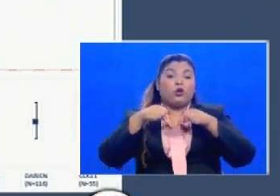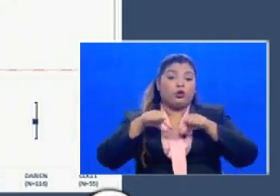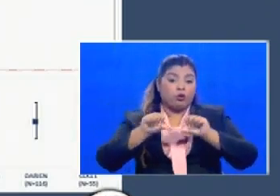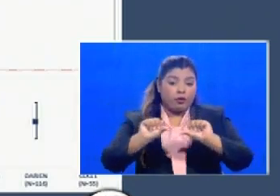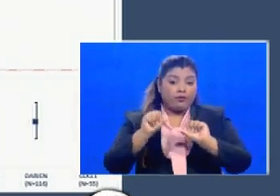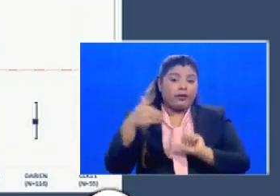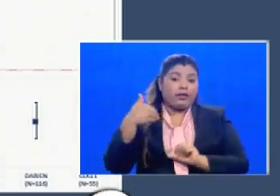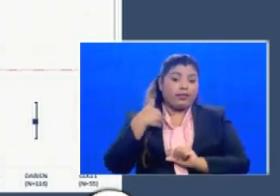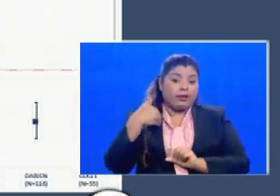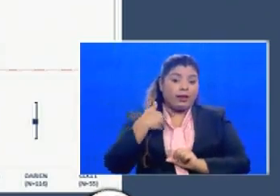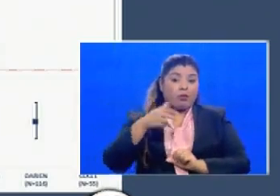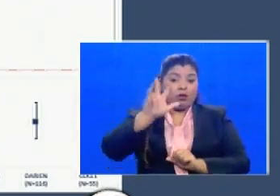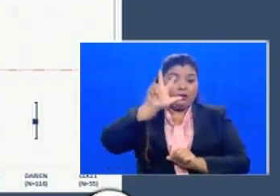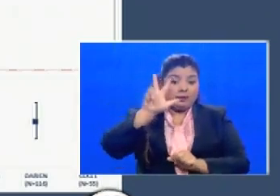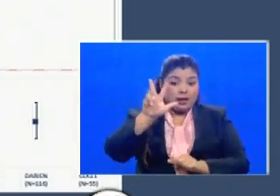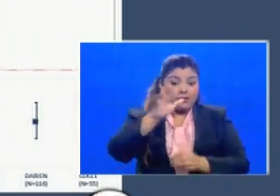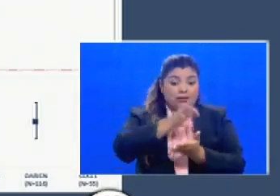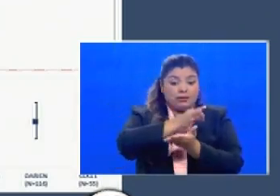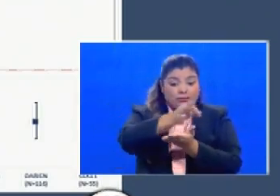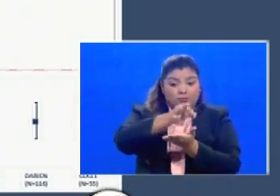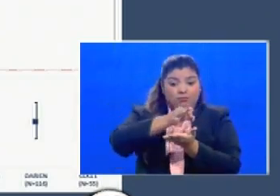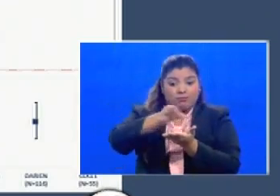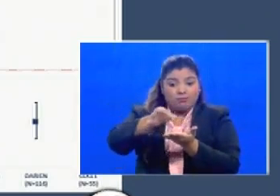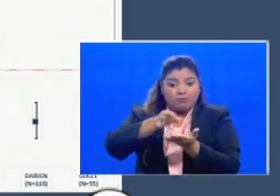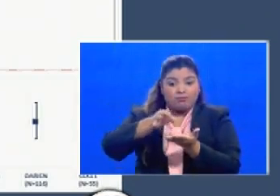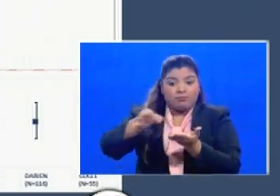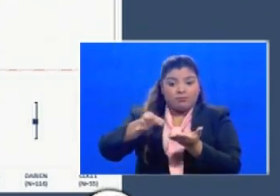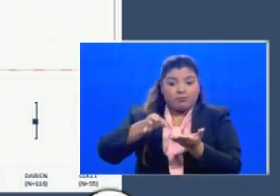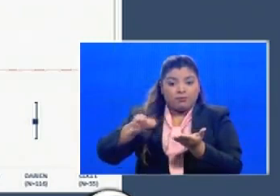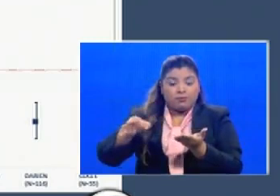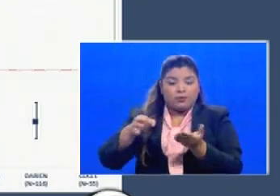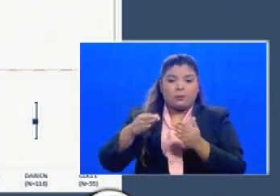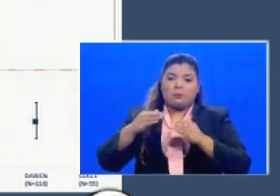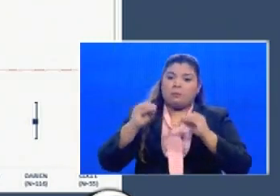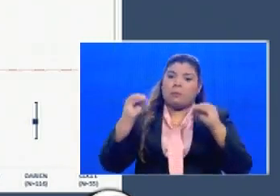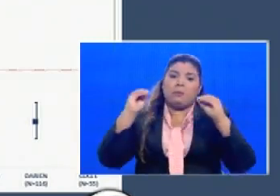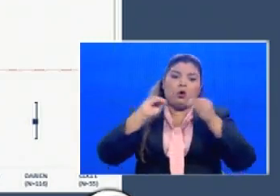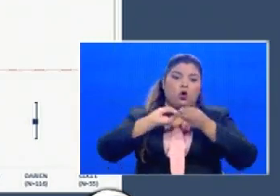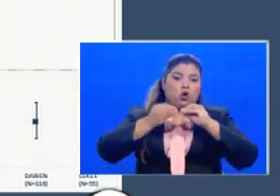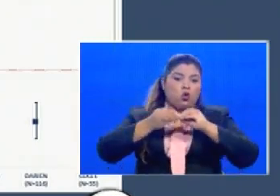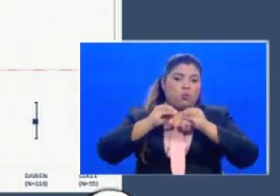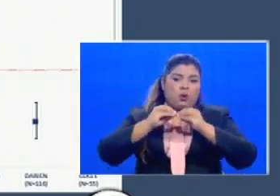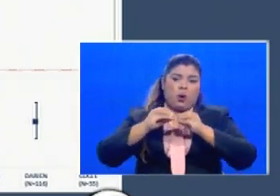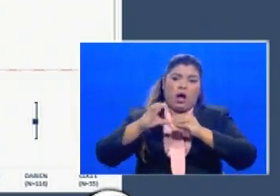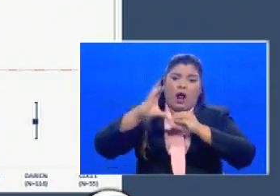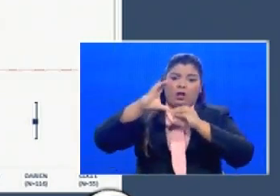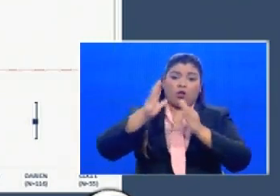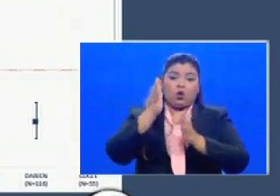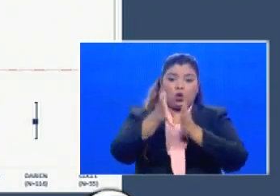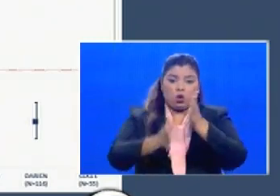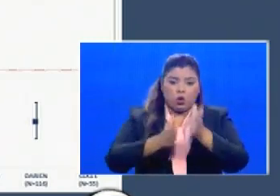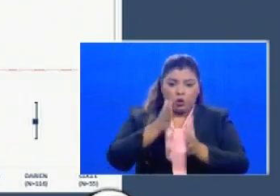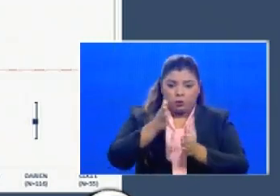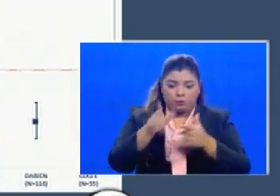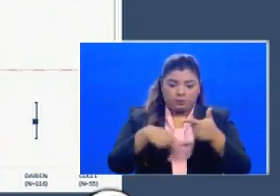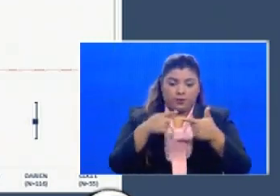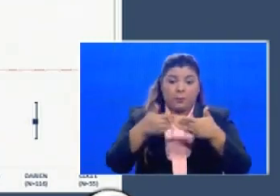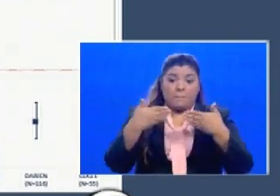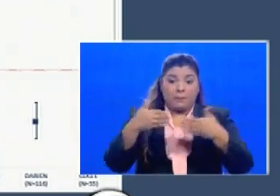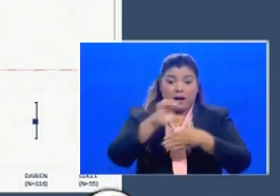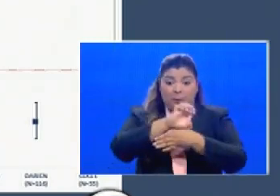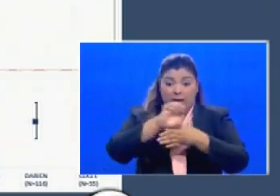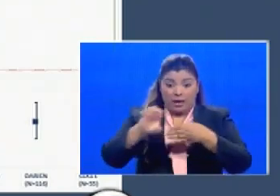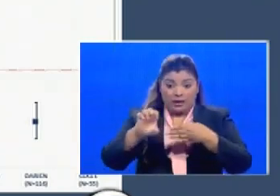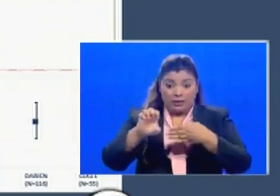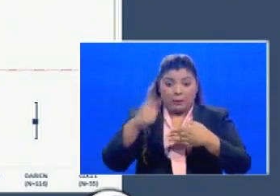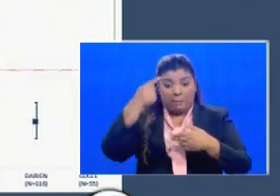tres regiones que están por encima de ese valor Colón Panamá Este y